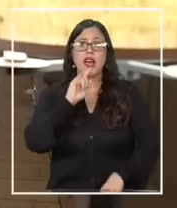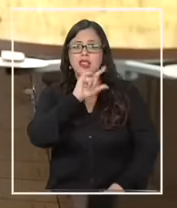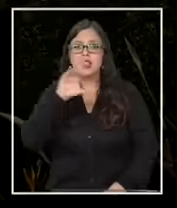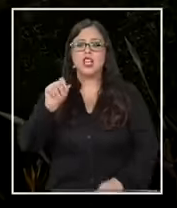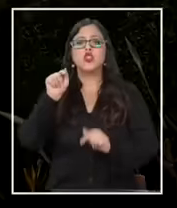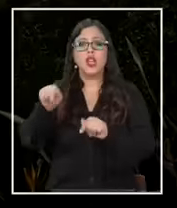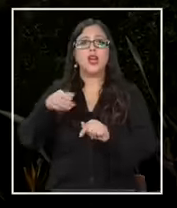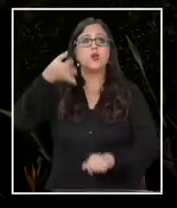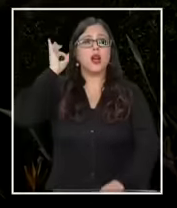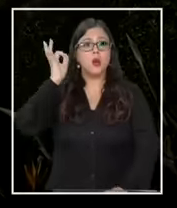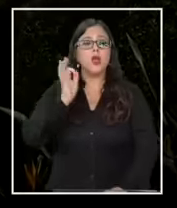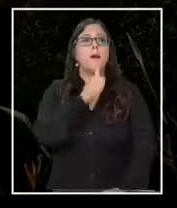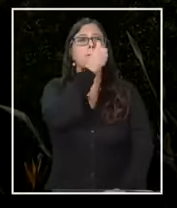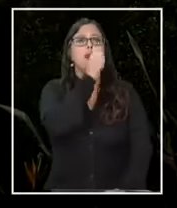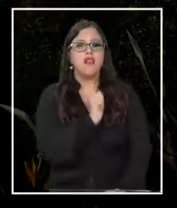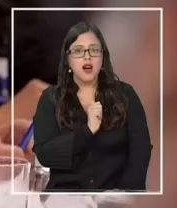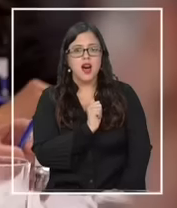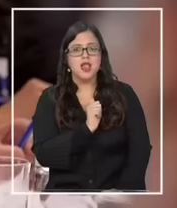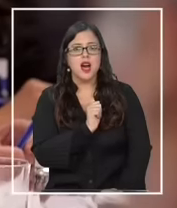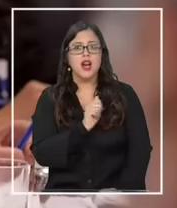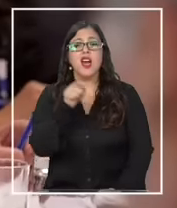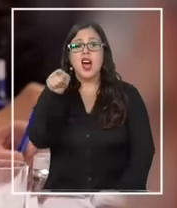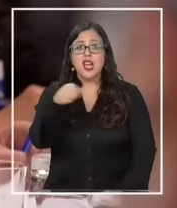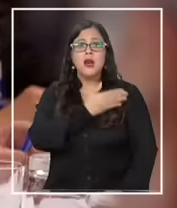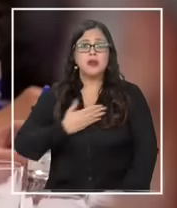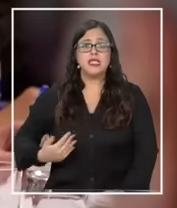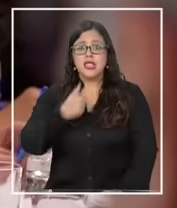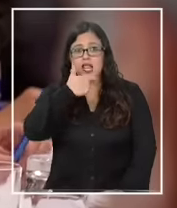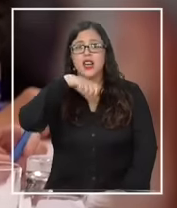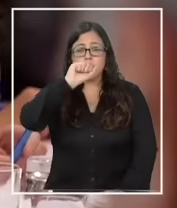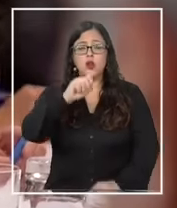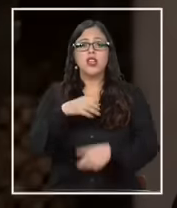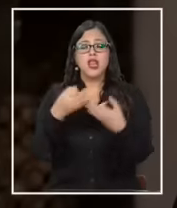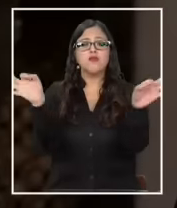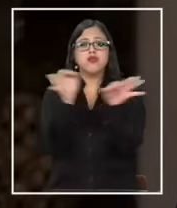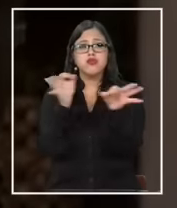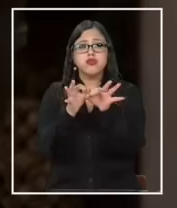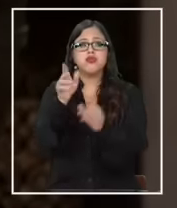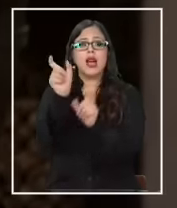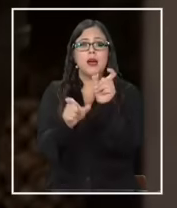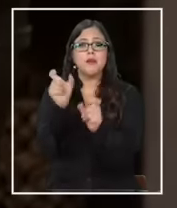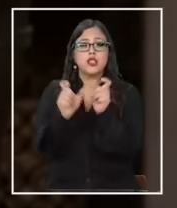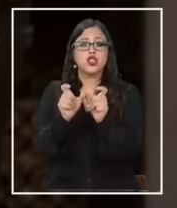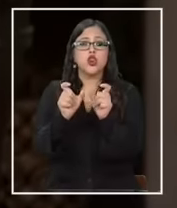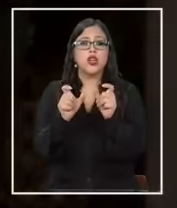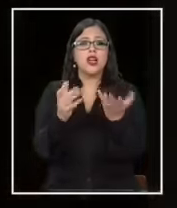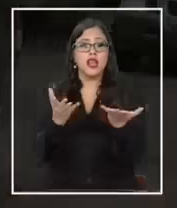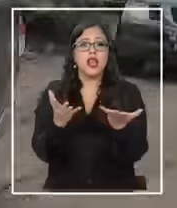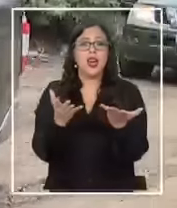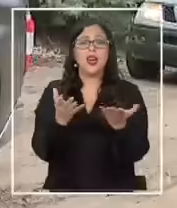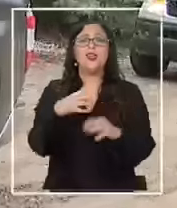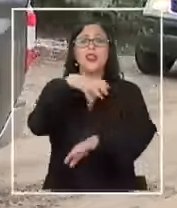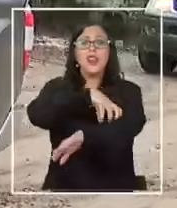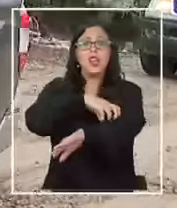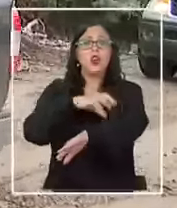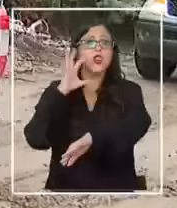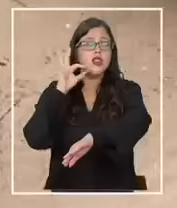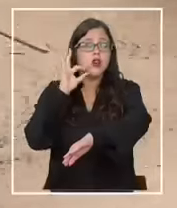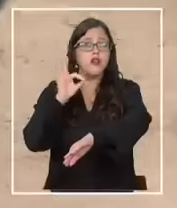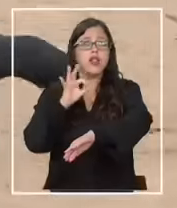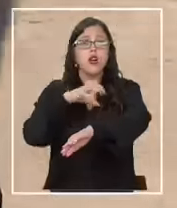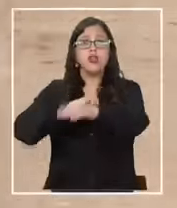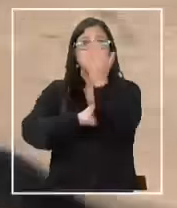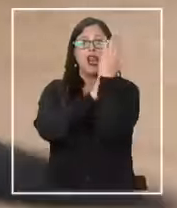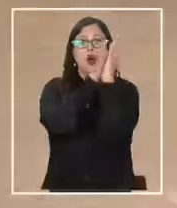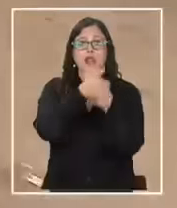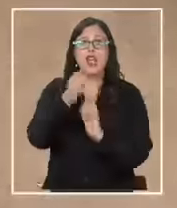sin ninguna duda era privada. Allí el mandatario reveló a los legisladores del Bío Bío y la Araucanía el trabajo que en materia de seguridad